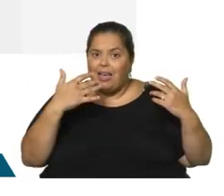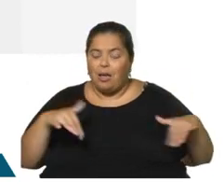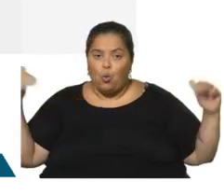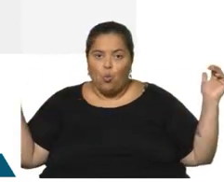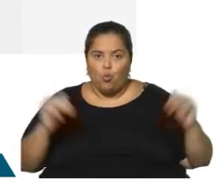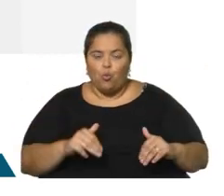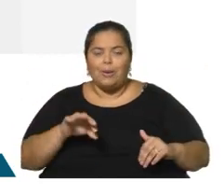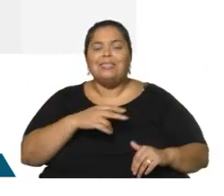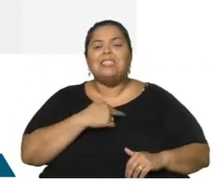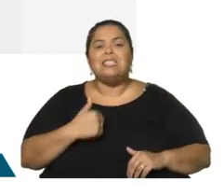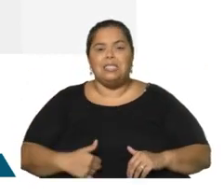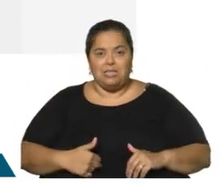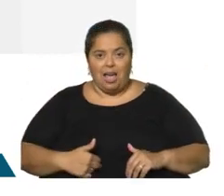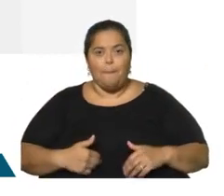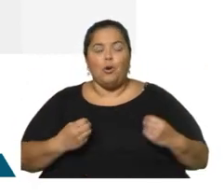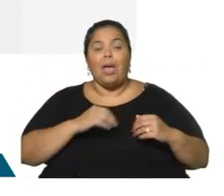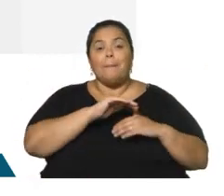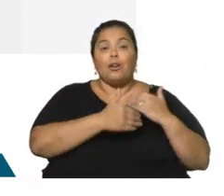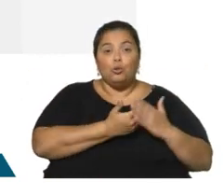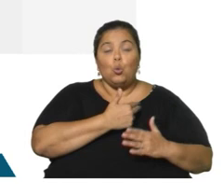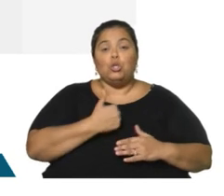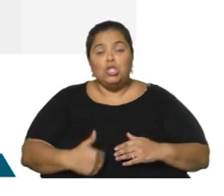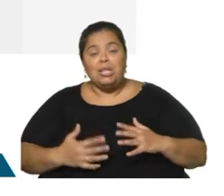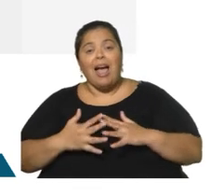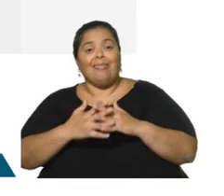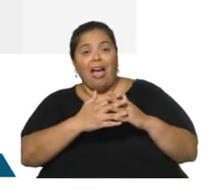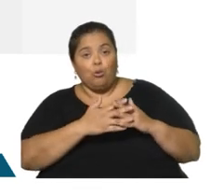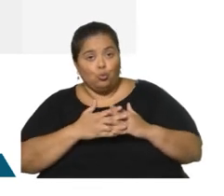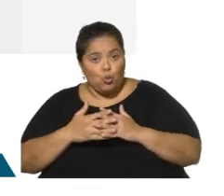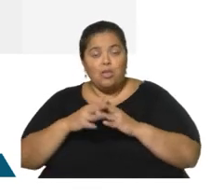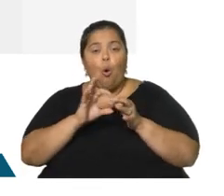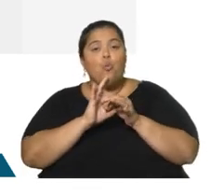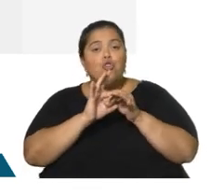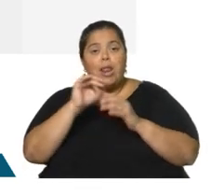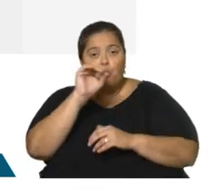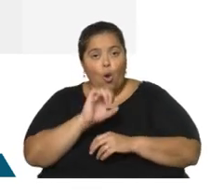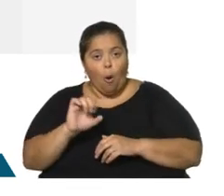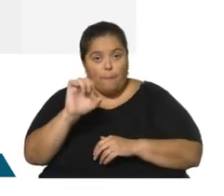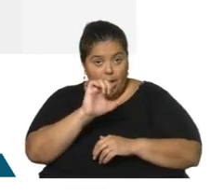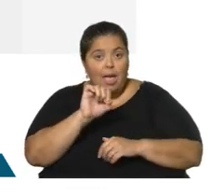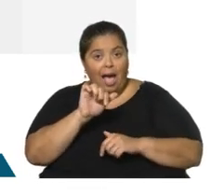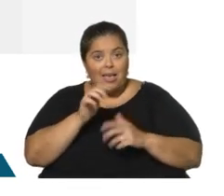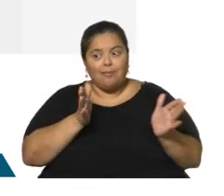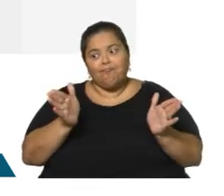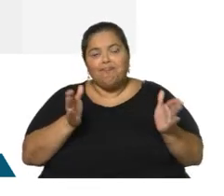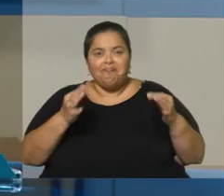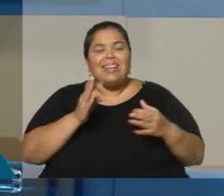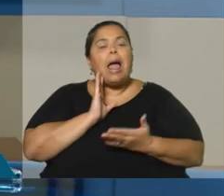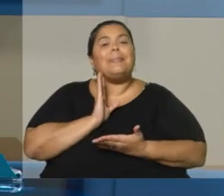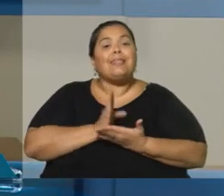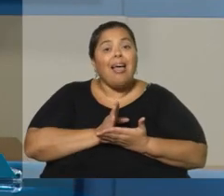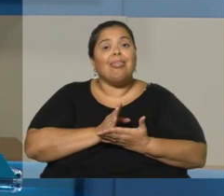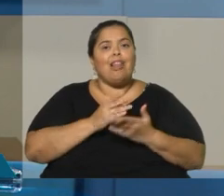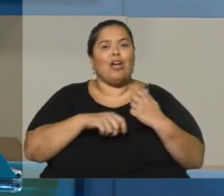observar allí. Entre el Mercosur, China, Estados Unidos y la Unión Europea, está la mitad de lo que